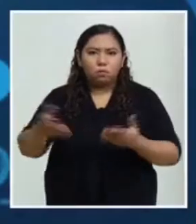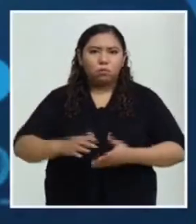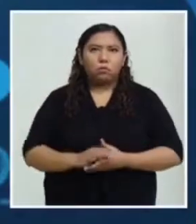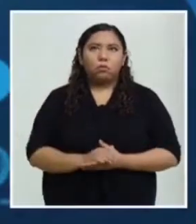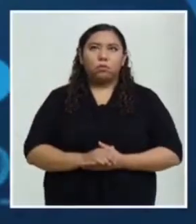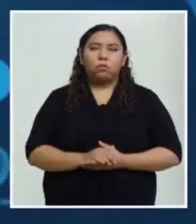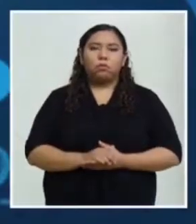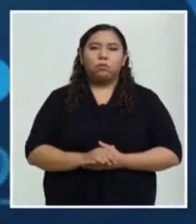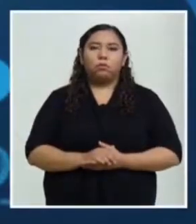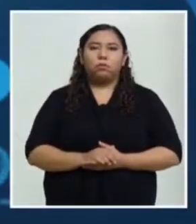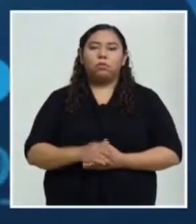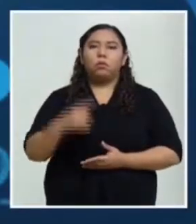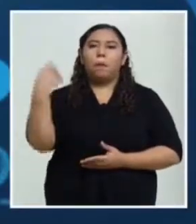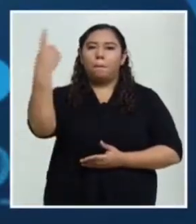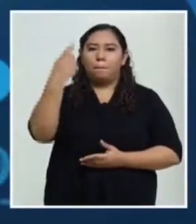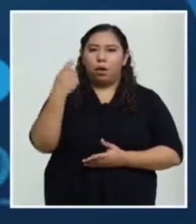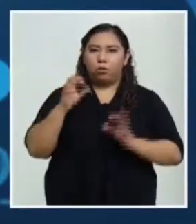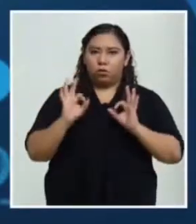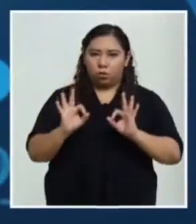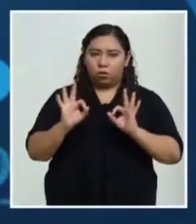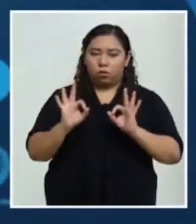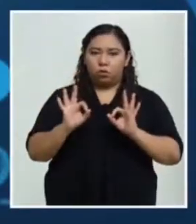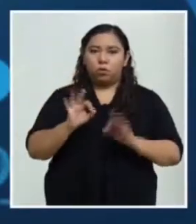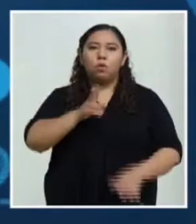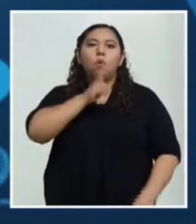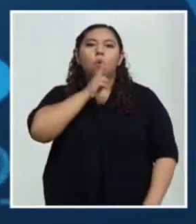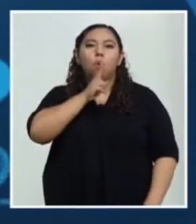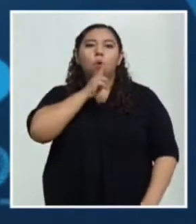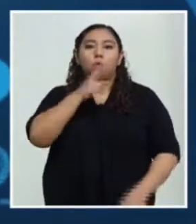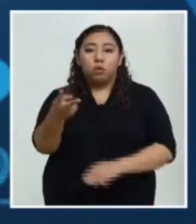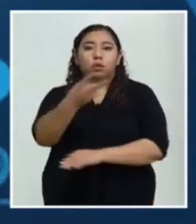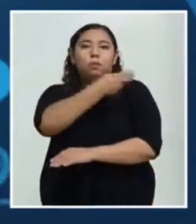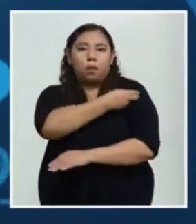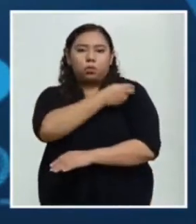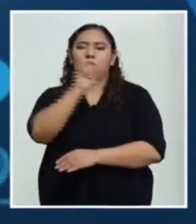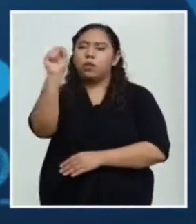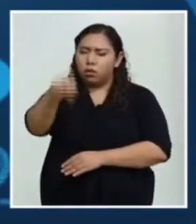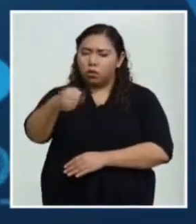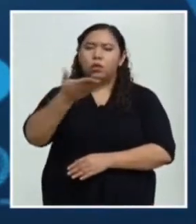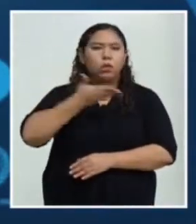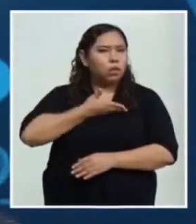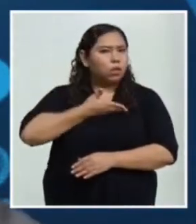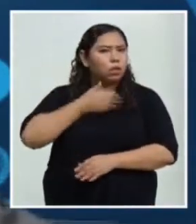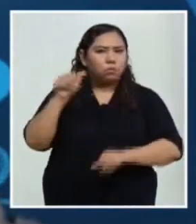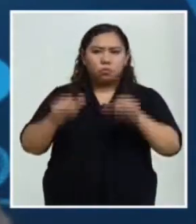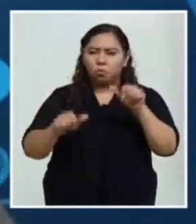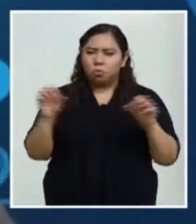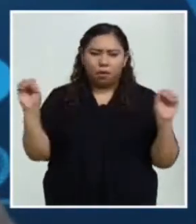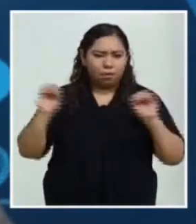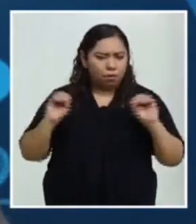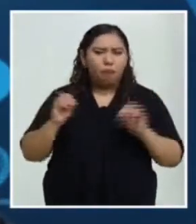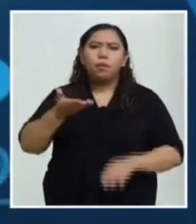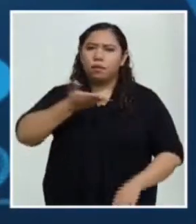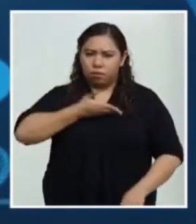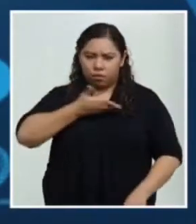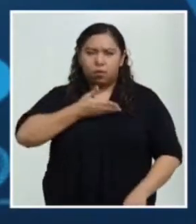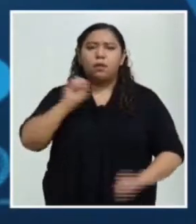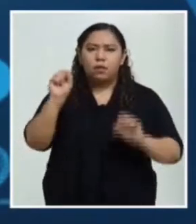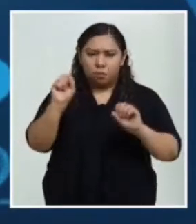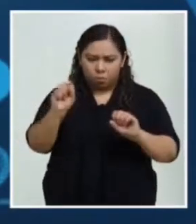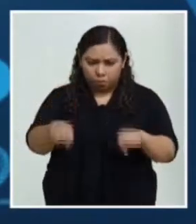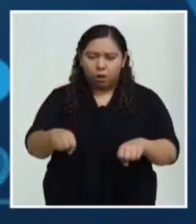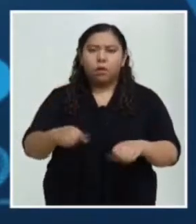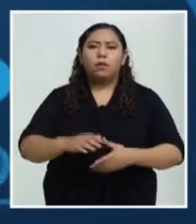Mira, gracias por la pregunta. Sí, Honduras va a tener vacunas contra la COVID-19, no hay duda. Honduras es